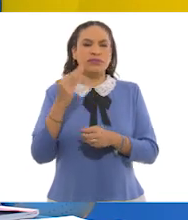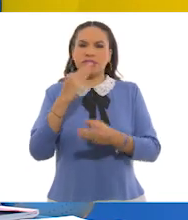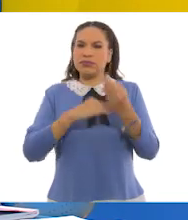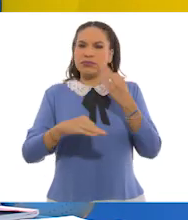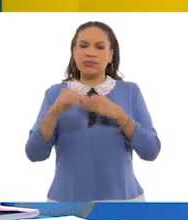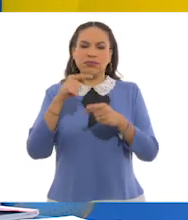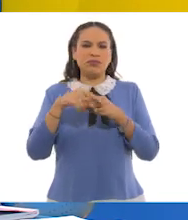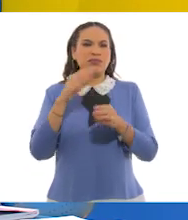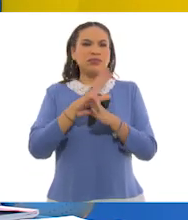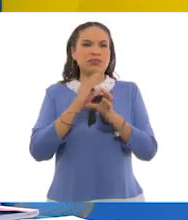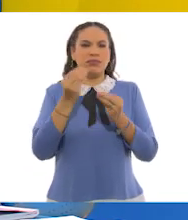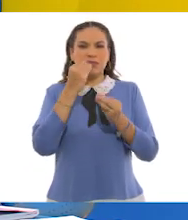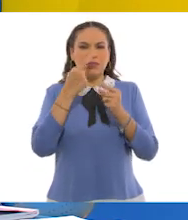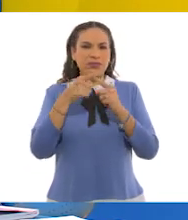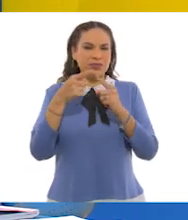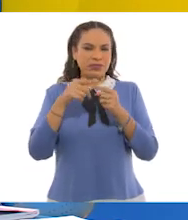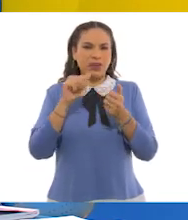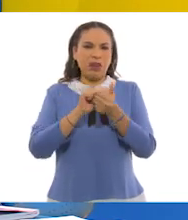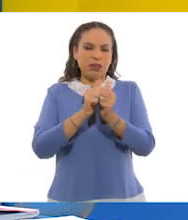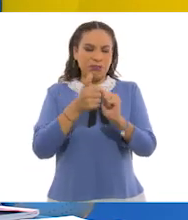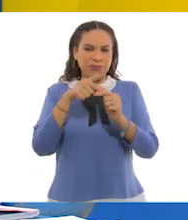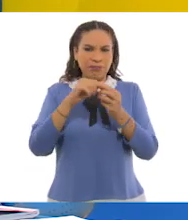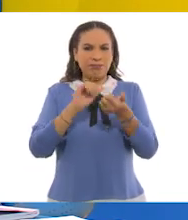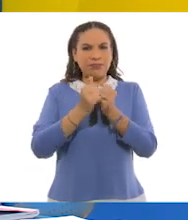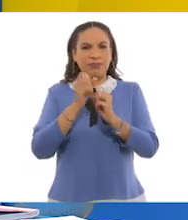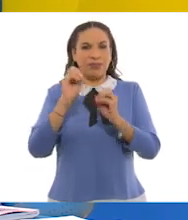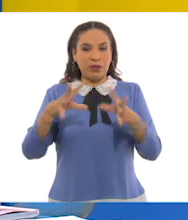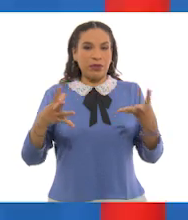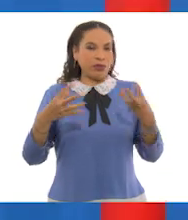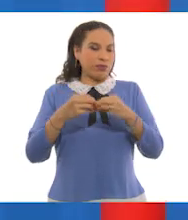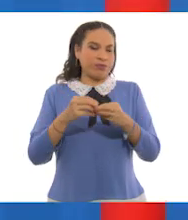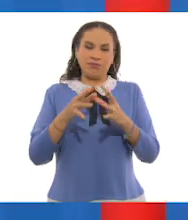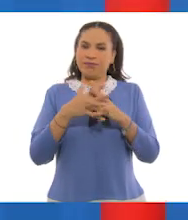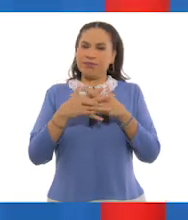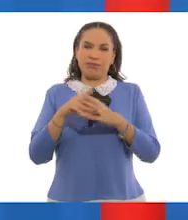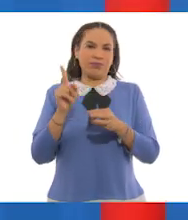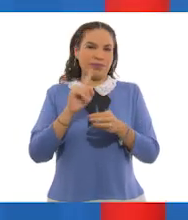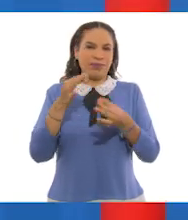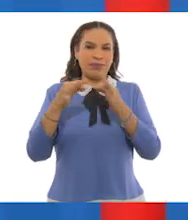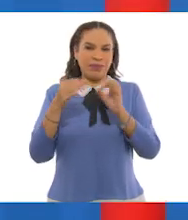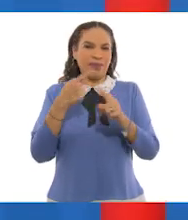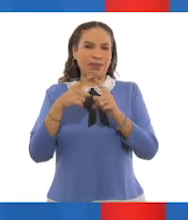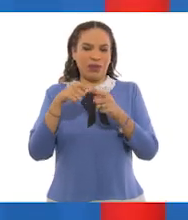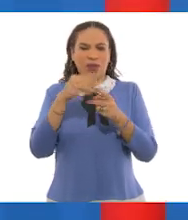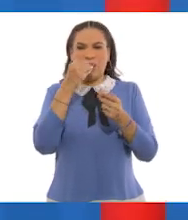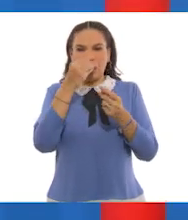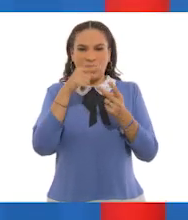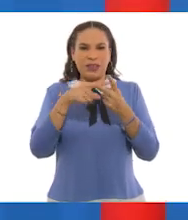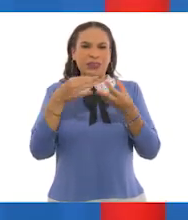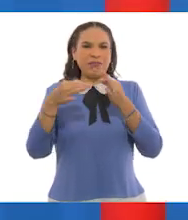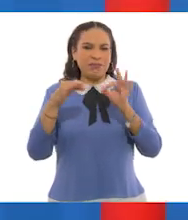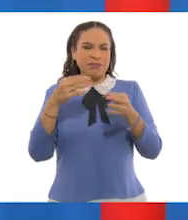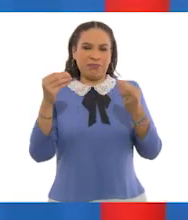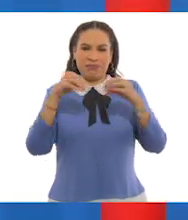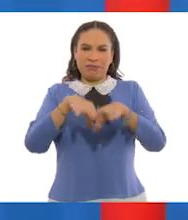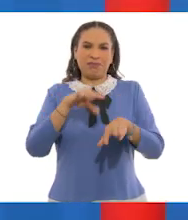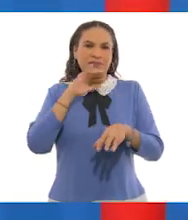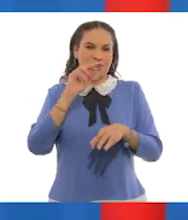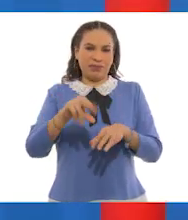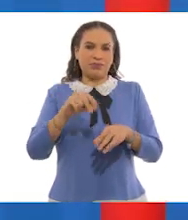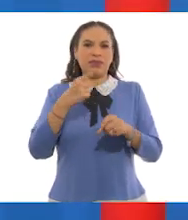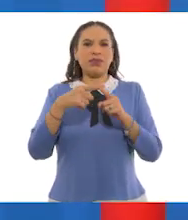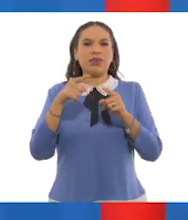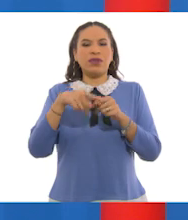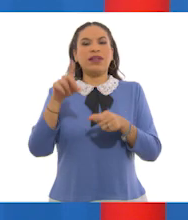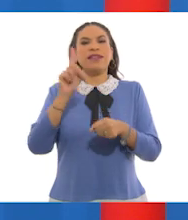los desechos orgánicos, ni todos los inorgánicos se deben tirar juntos. Ay, bueno, pues qué bueno. Hasta de los